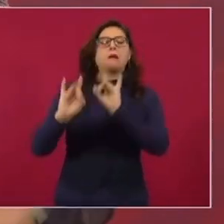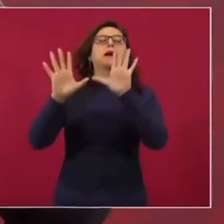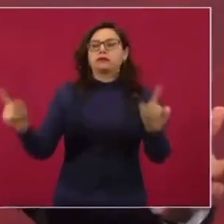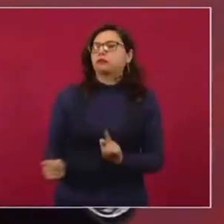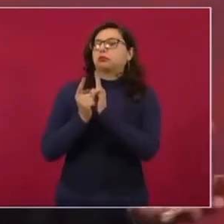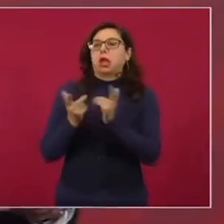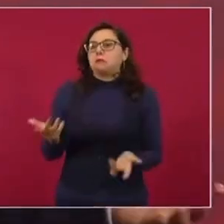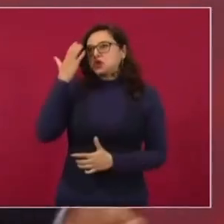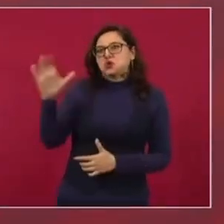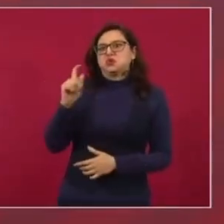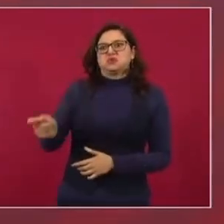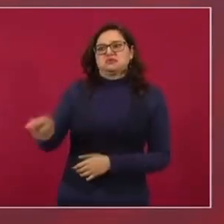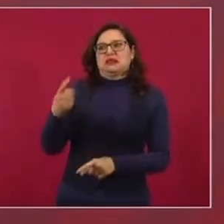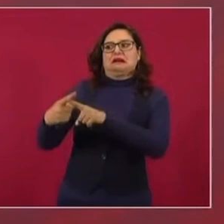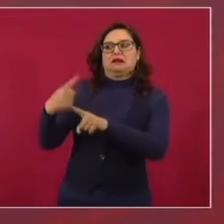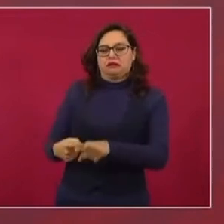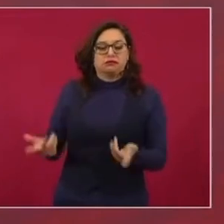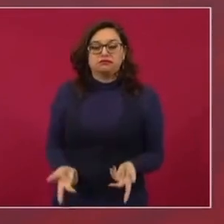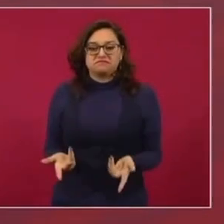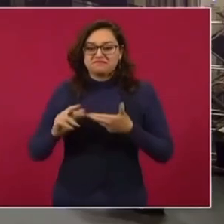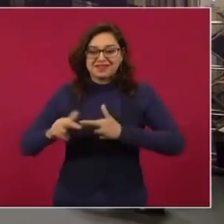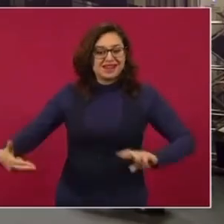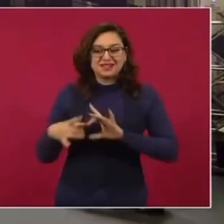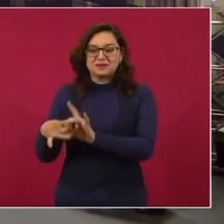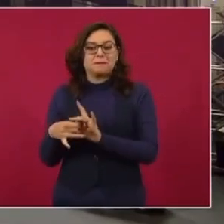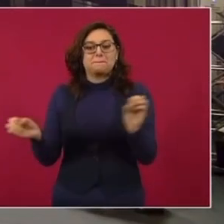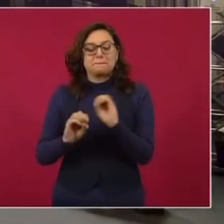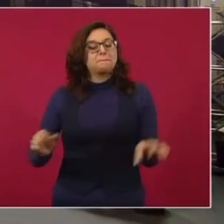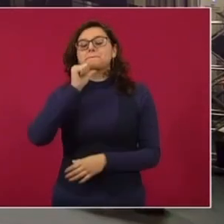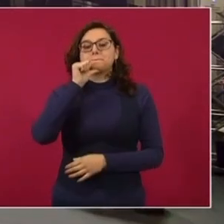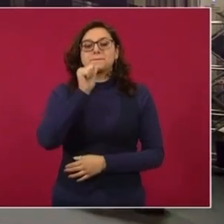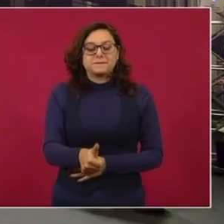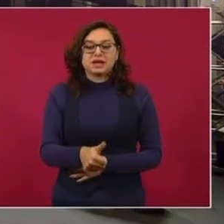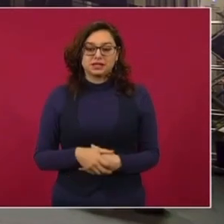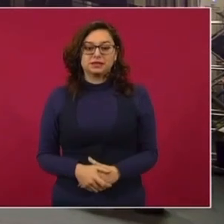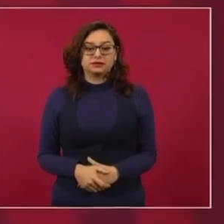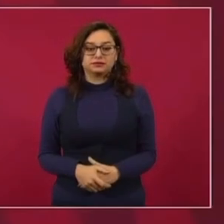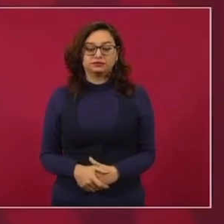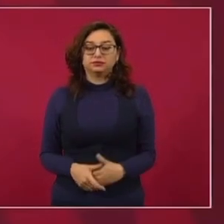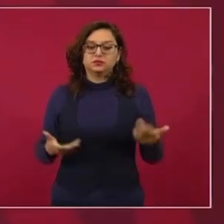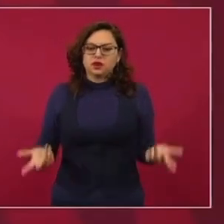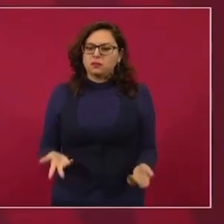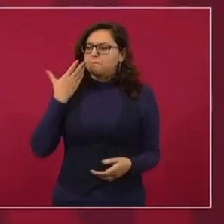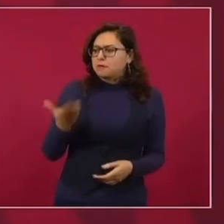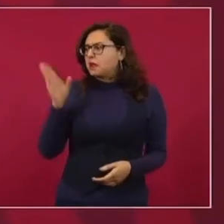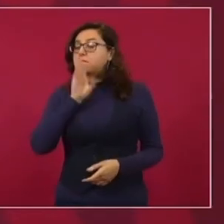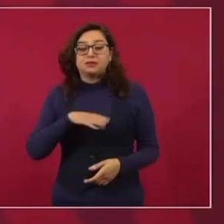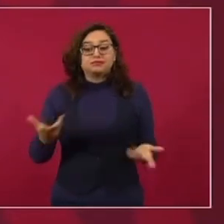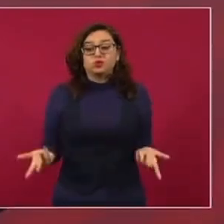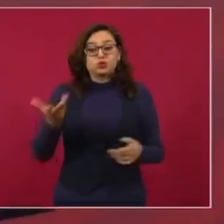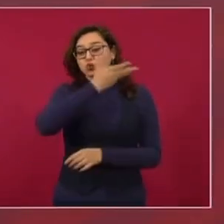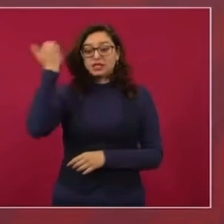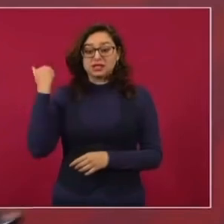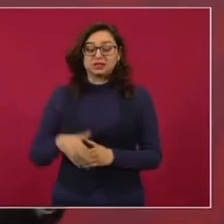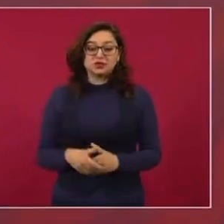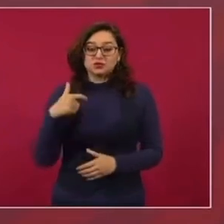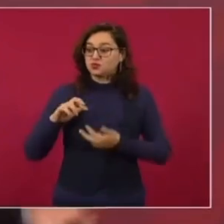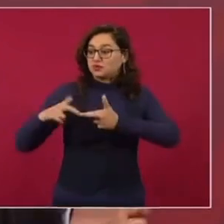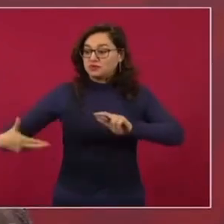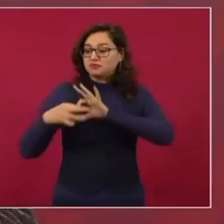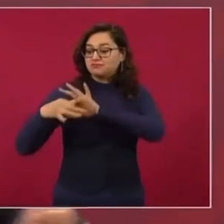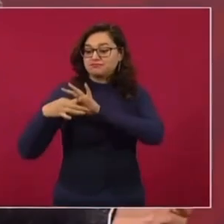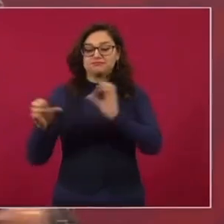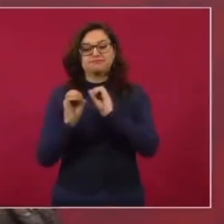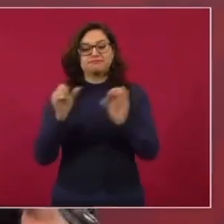no he tenido relaciones con él, no lo estoy descalificando, sencillamente no tengo